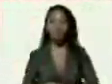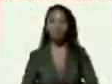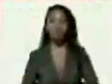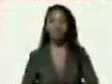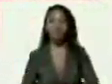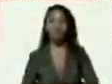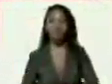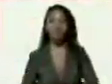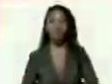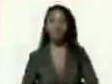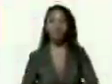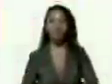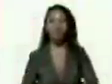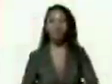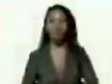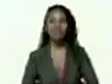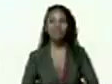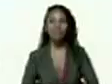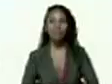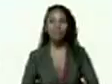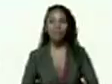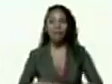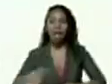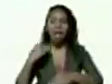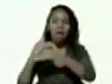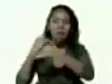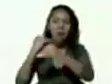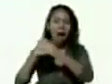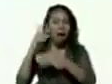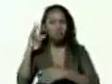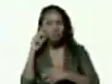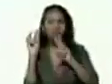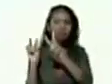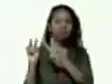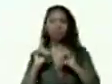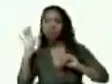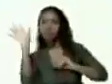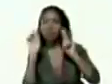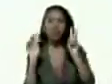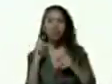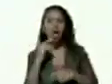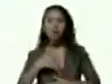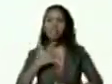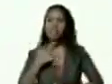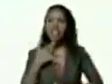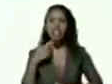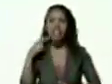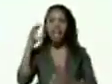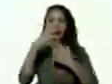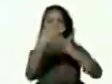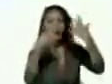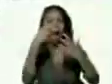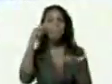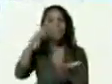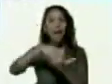muy bien empate va empate vamos a ver cómo se siente el rugido de Miranda